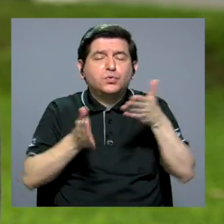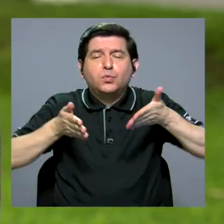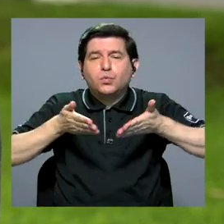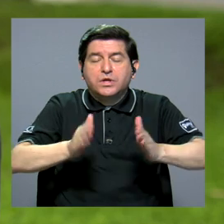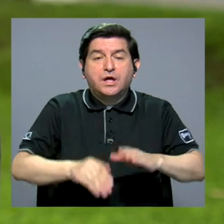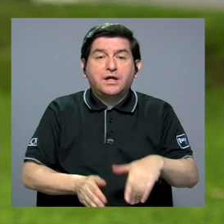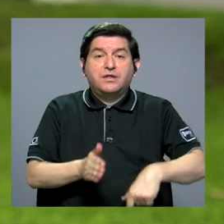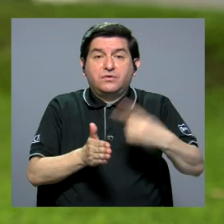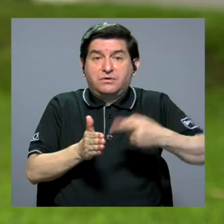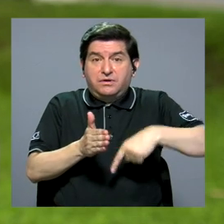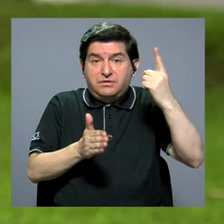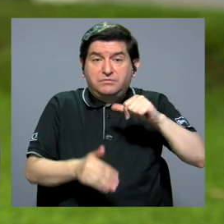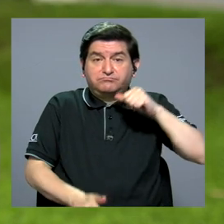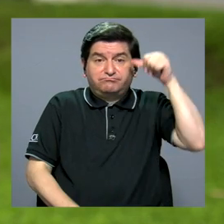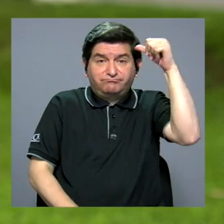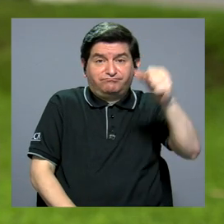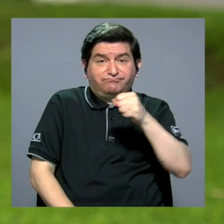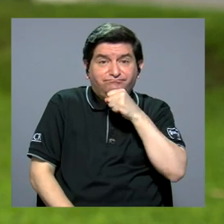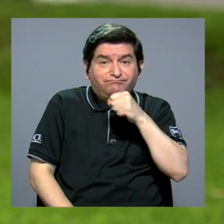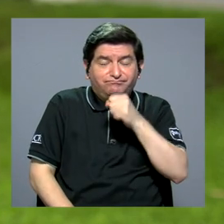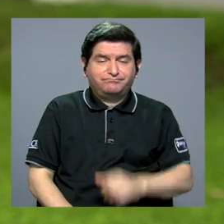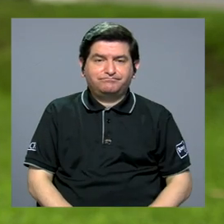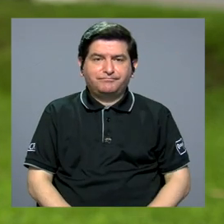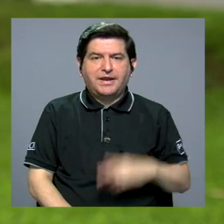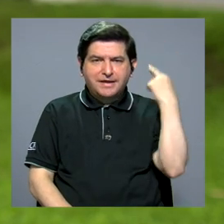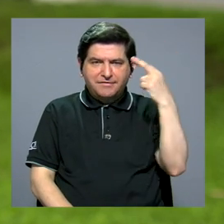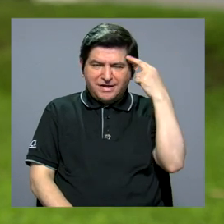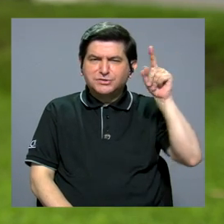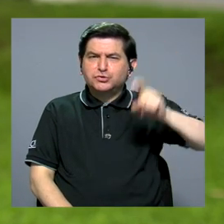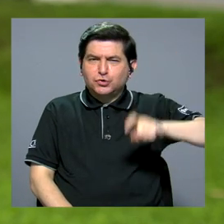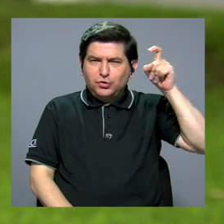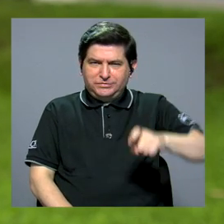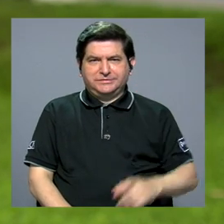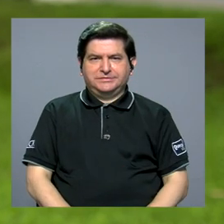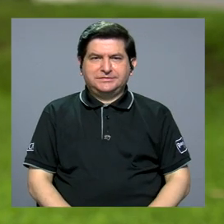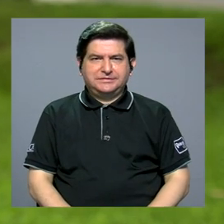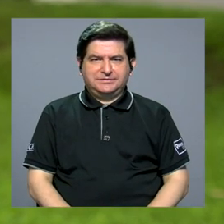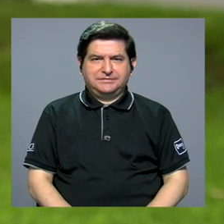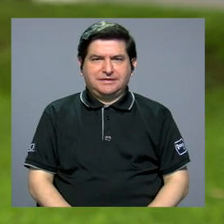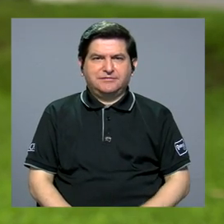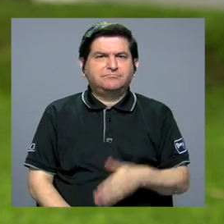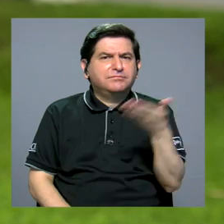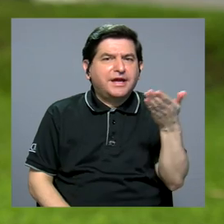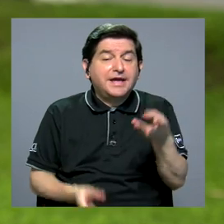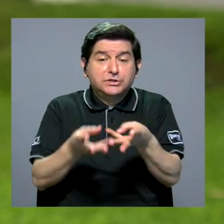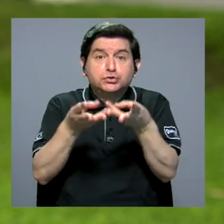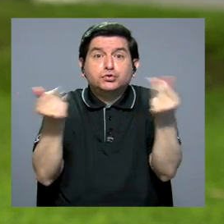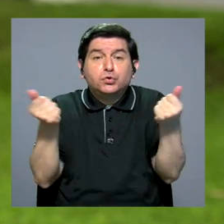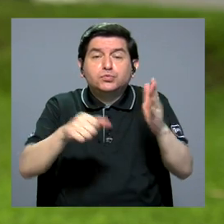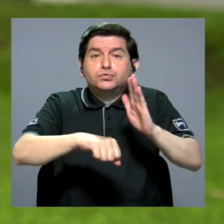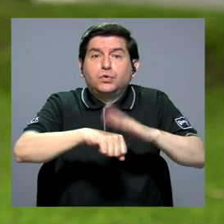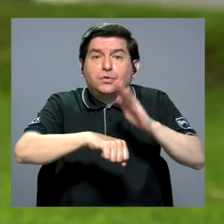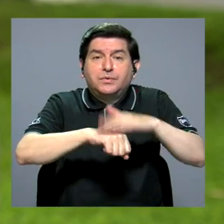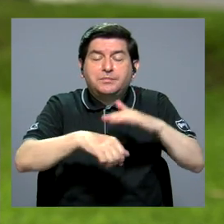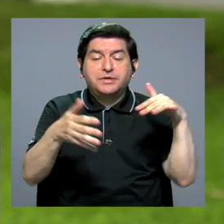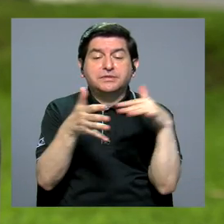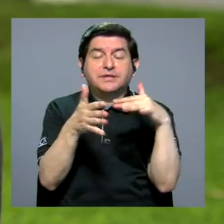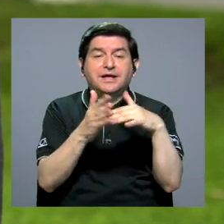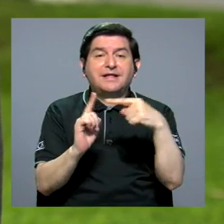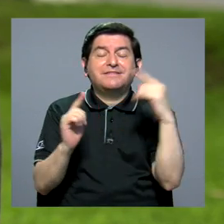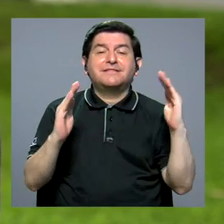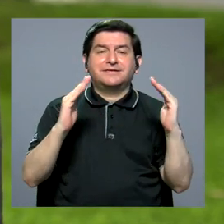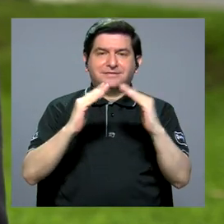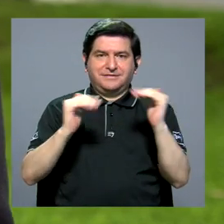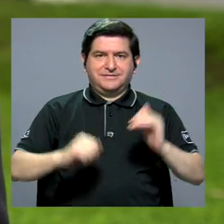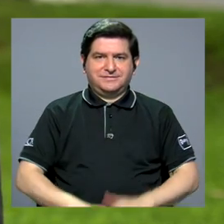o a veces adultos mayores y por tanto necesitan una solución que les permita estudiar